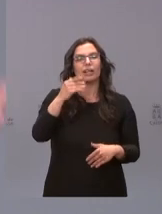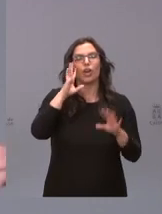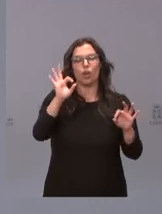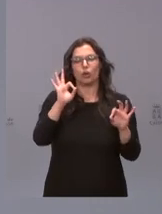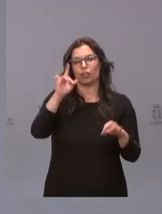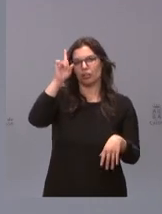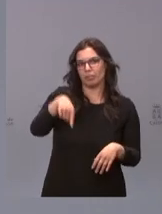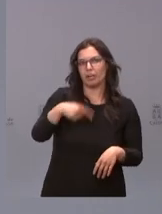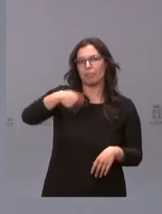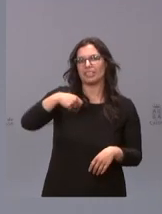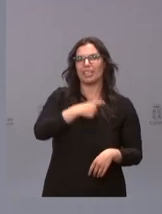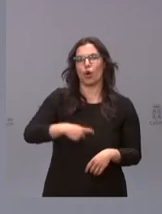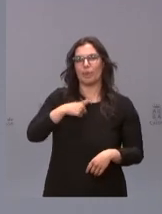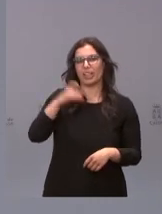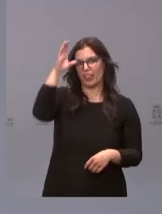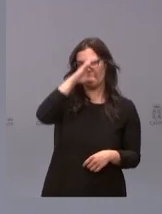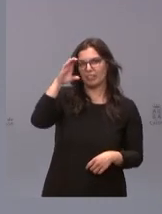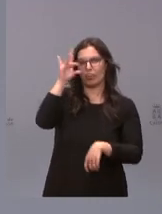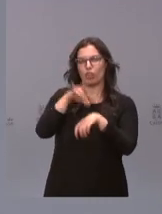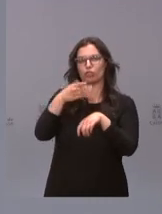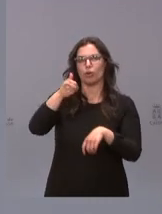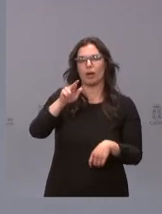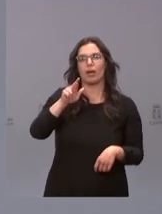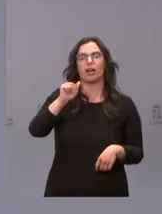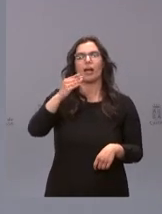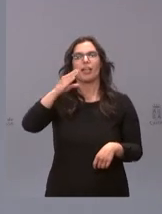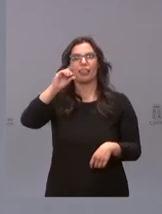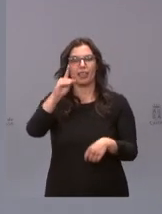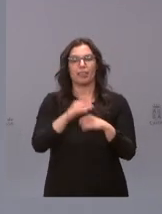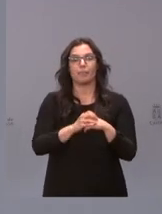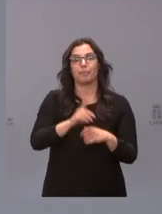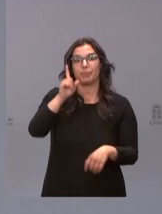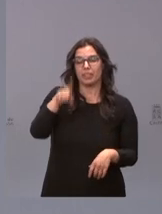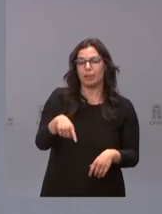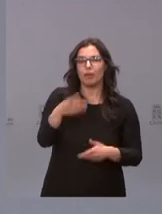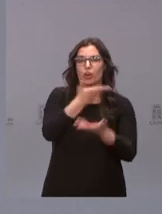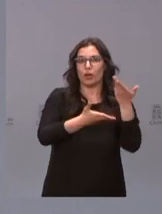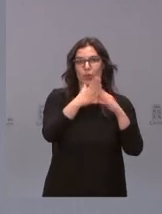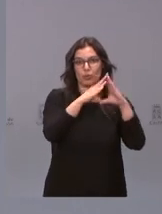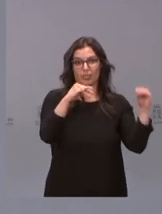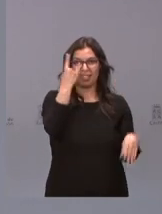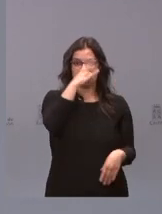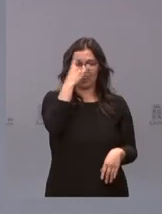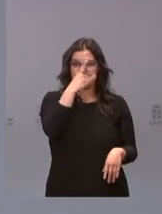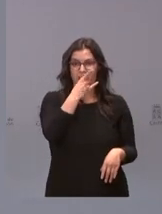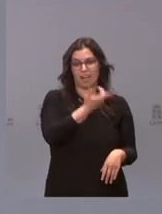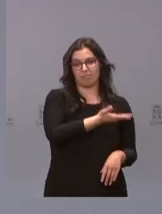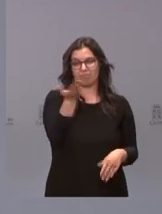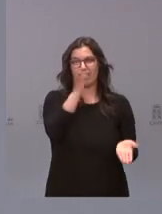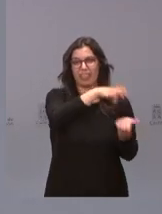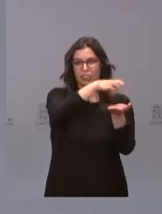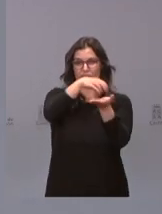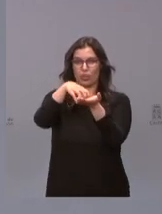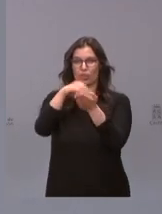Científico, al doctor Barbaciz, y esa colaboración con la Universidad de Salamanca y con todos los centros